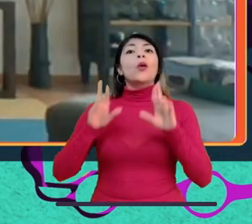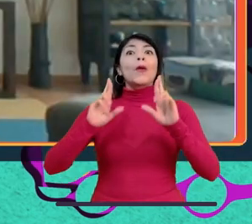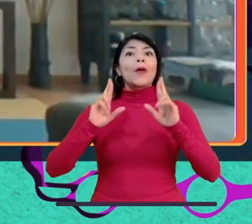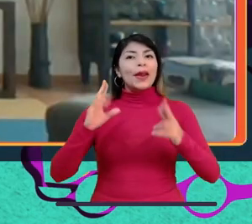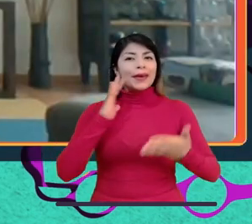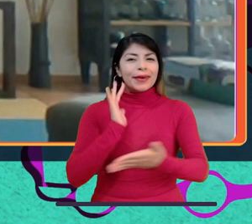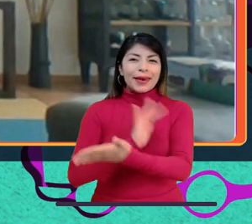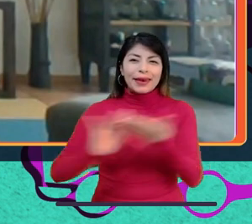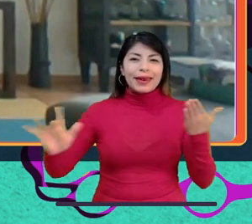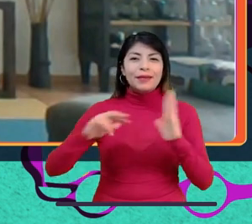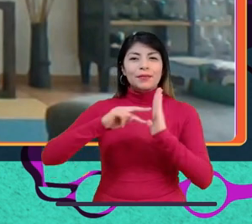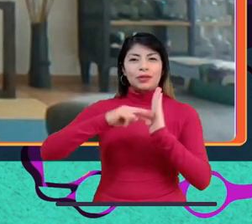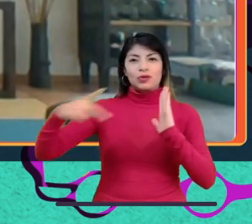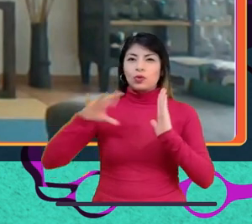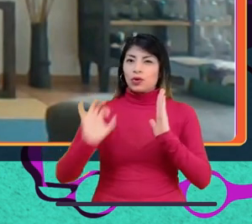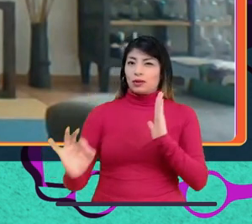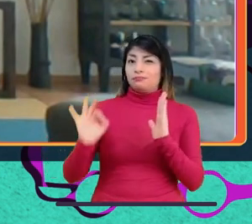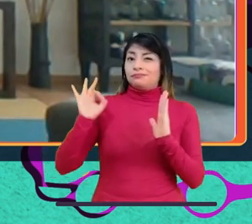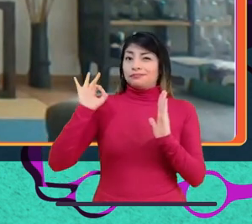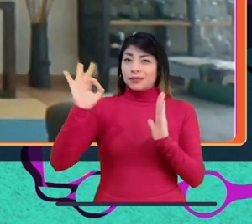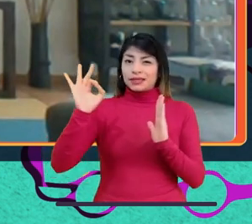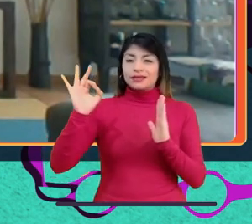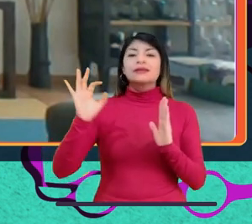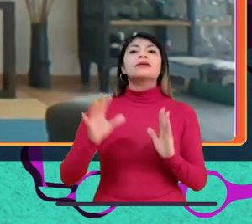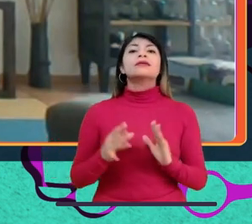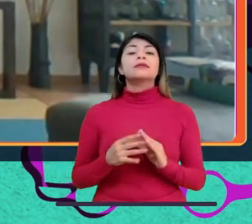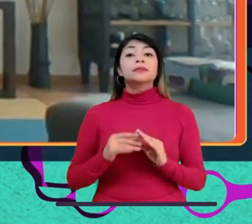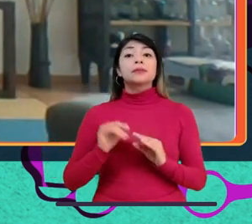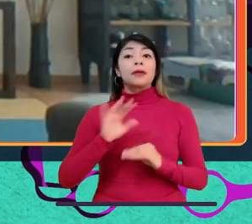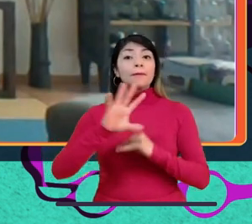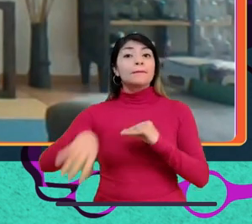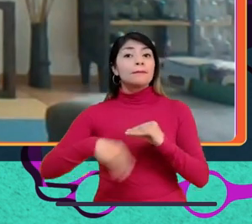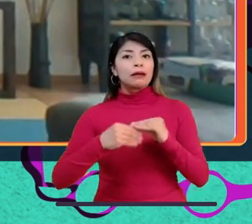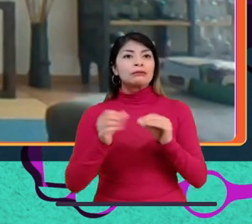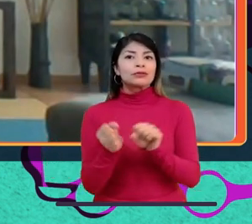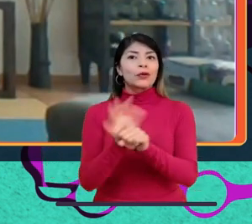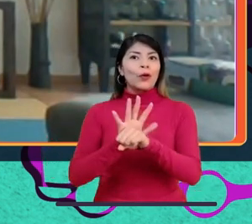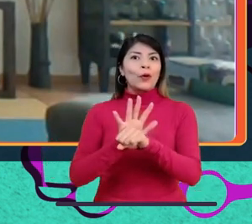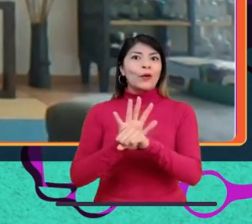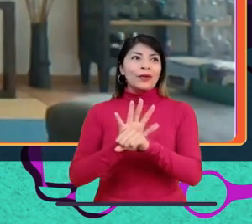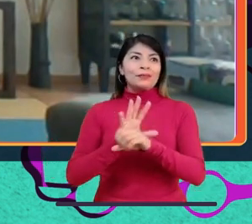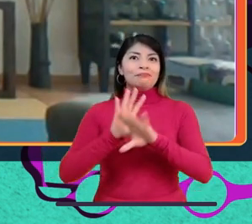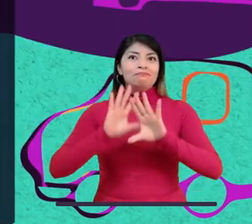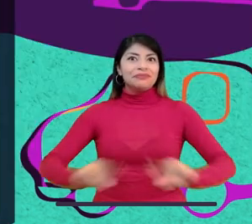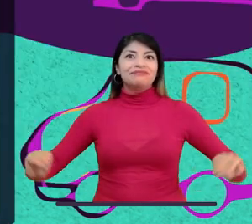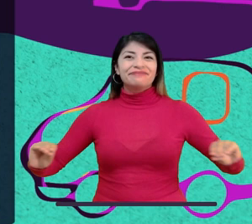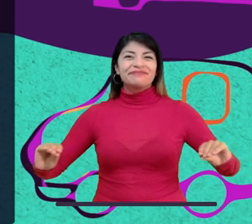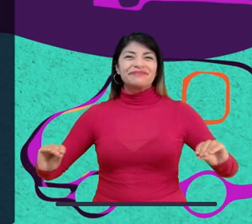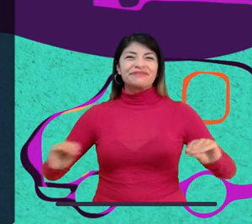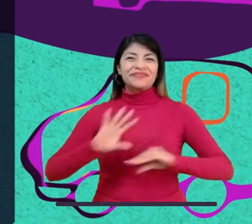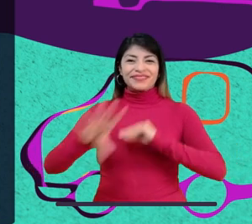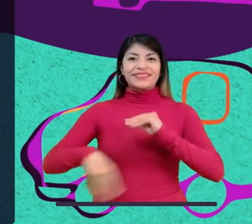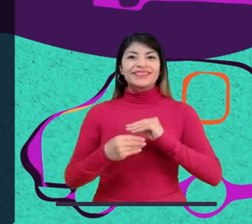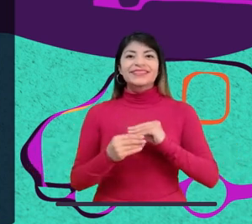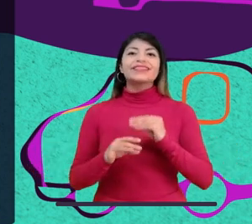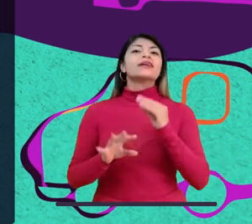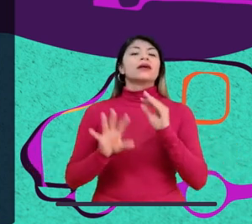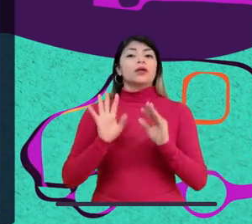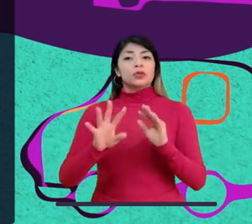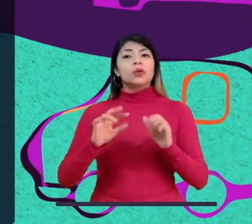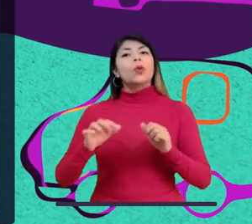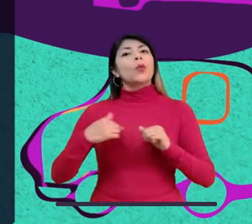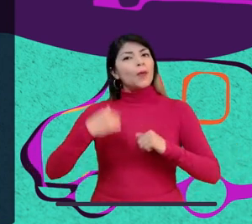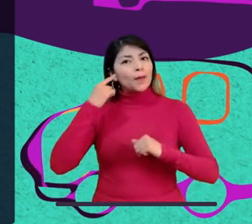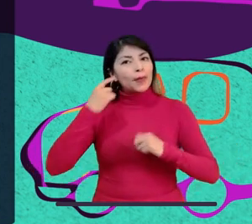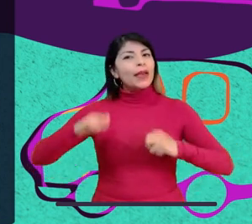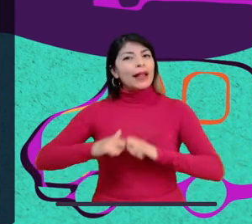que más limpio, con tecnología más avanzada y sin el COVID. Podría estar con muchas más